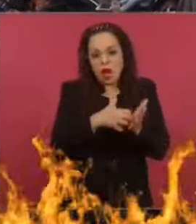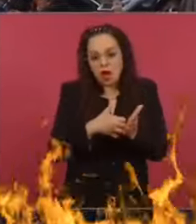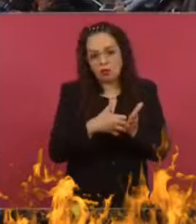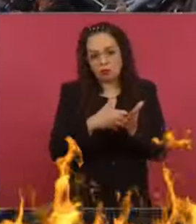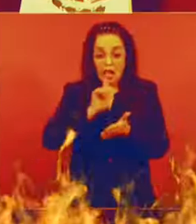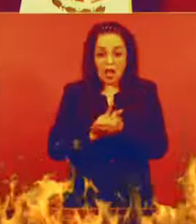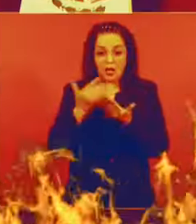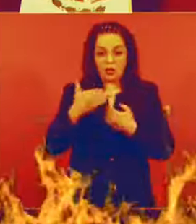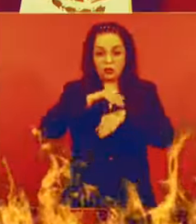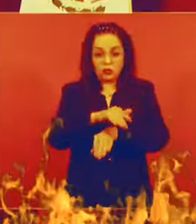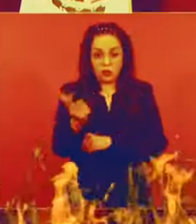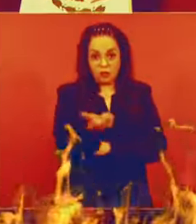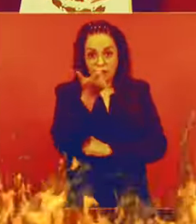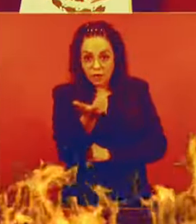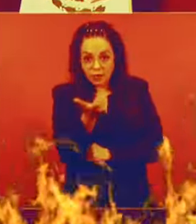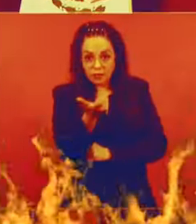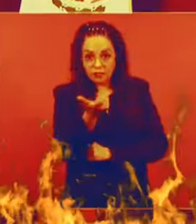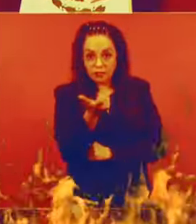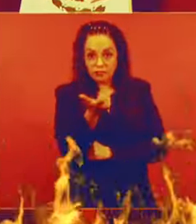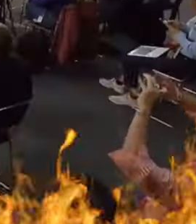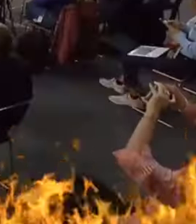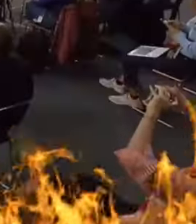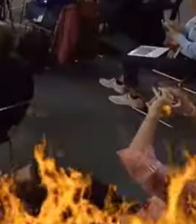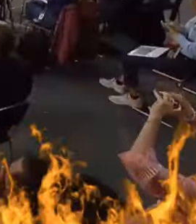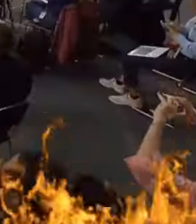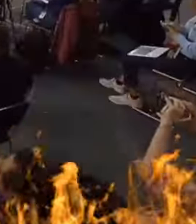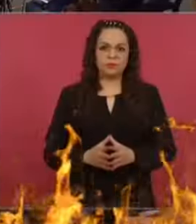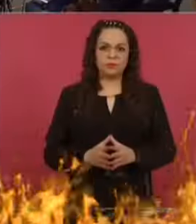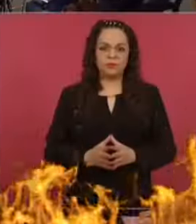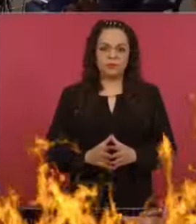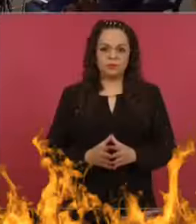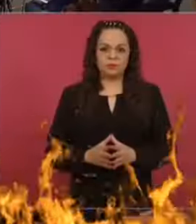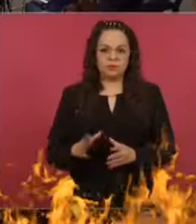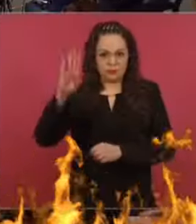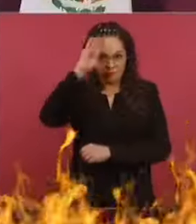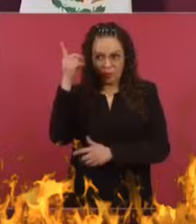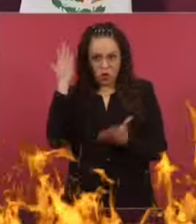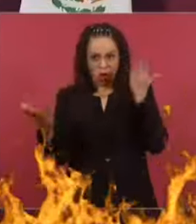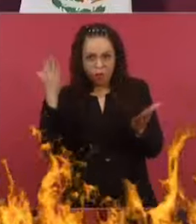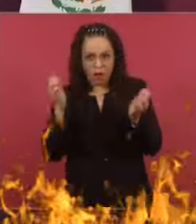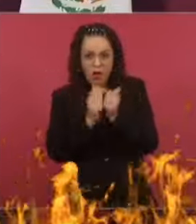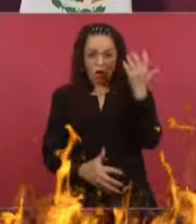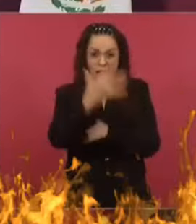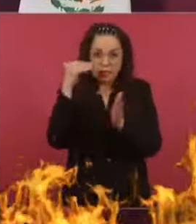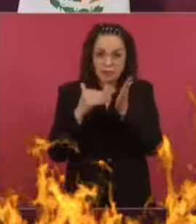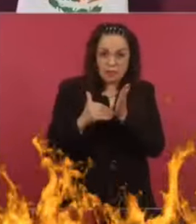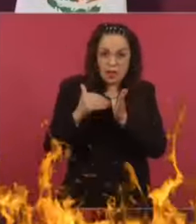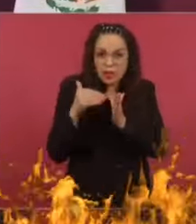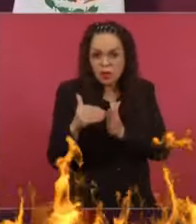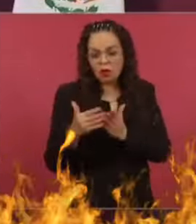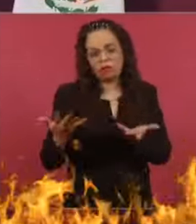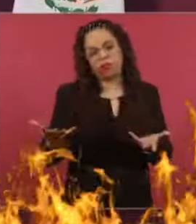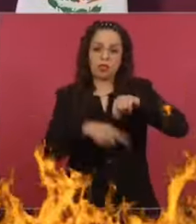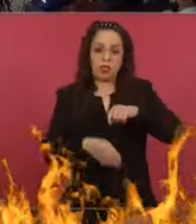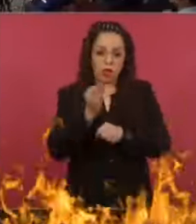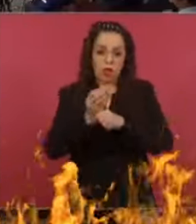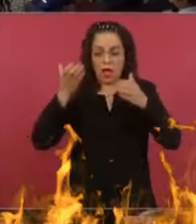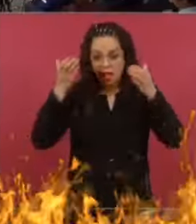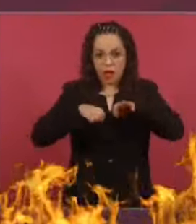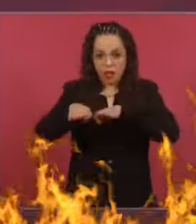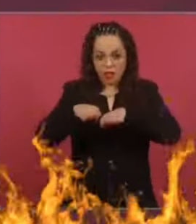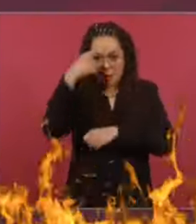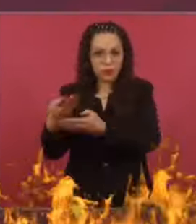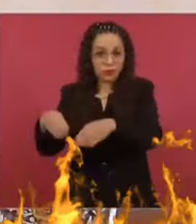falta aumentar impuestos Ya son 5 años sin aumentos de impuestos Se van a quedar sin choferes sin chef sin